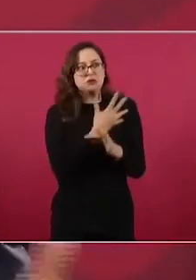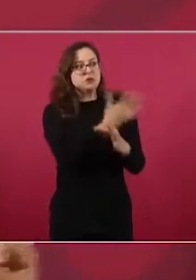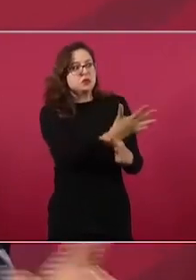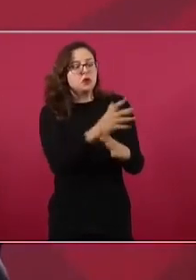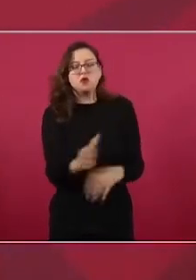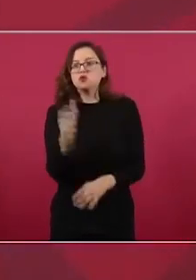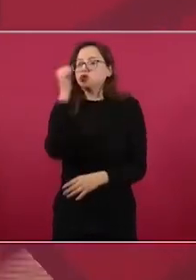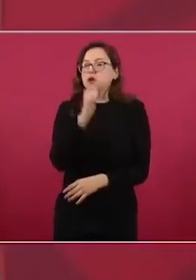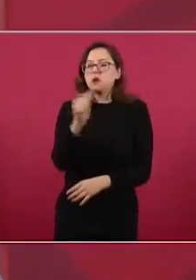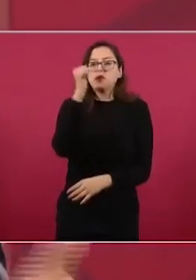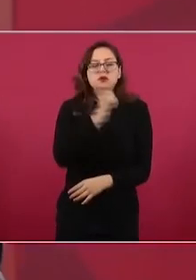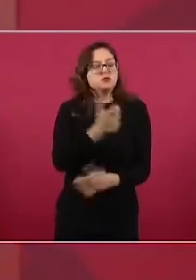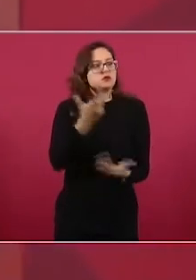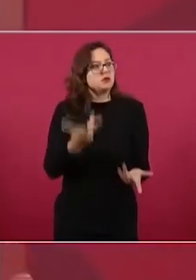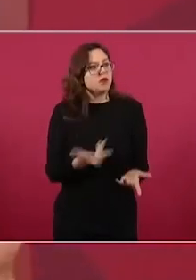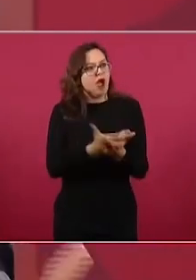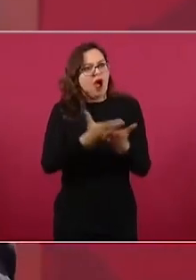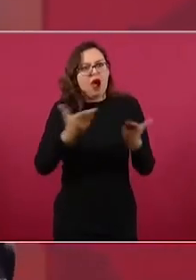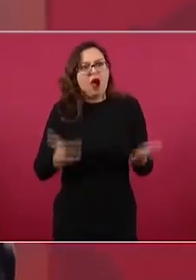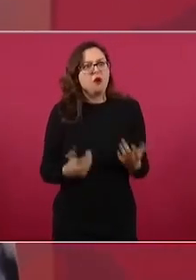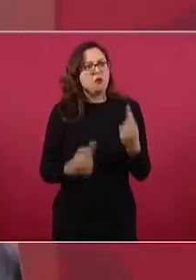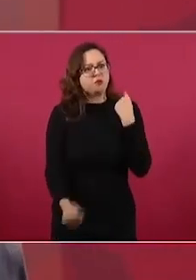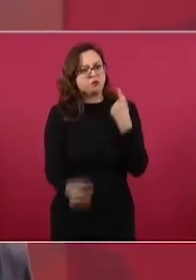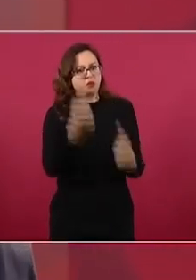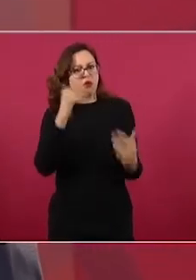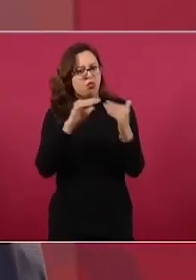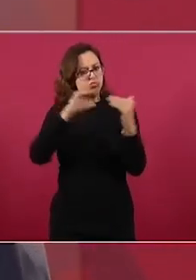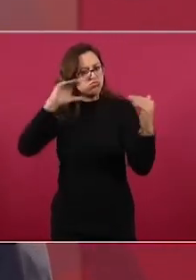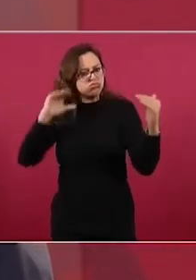los que están tomando estas decisiones?